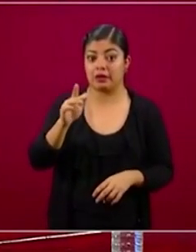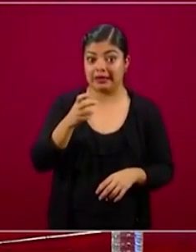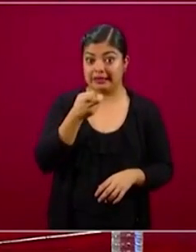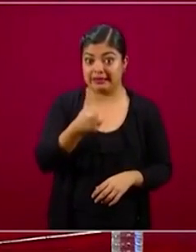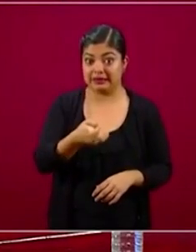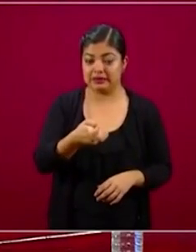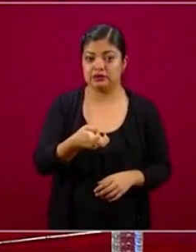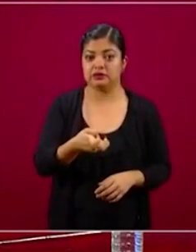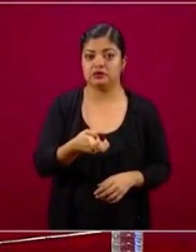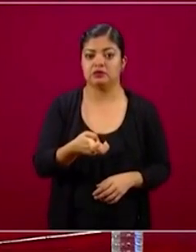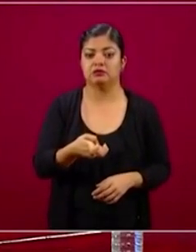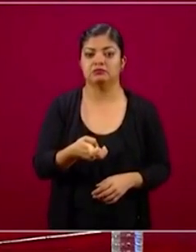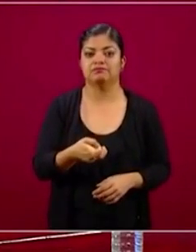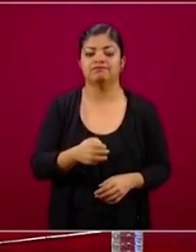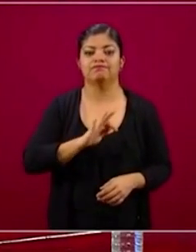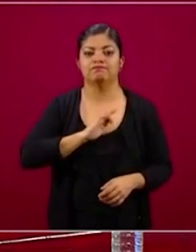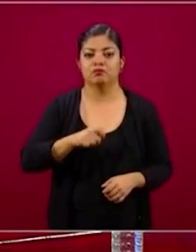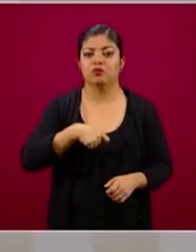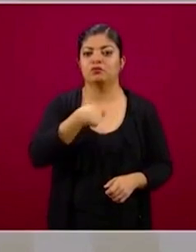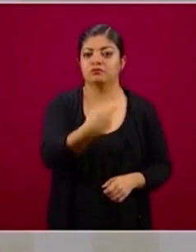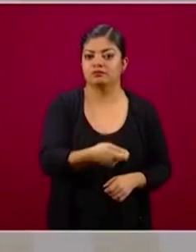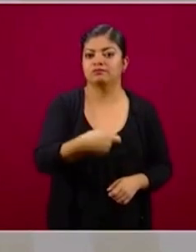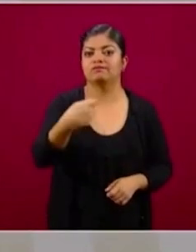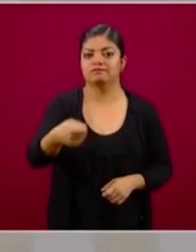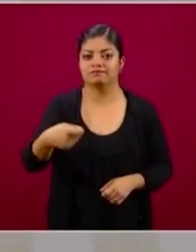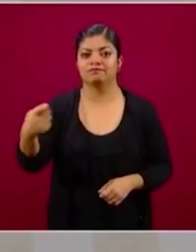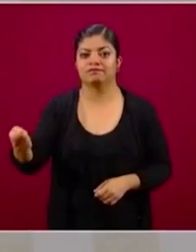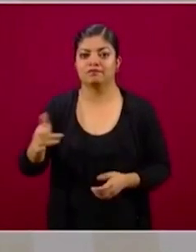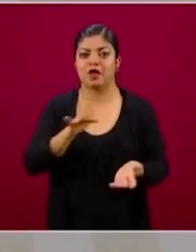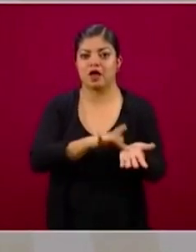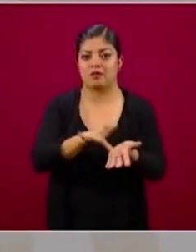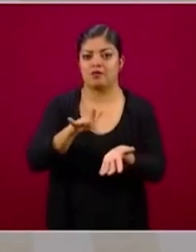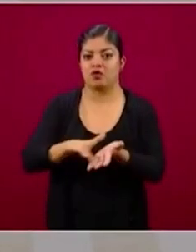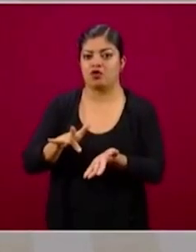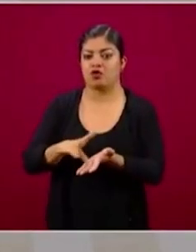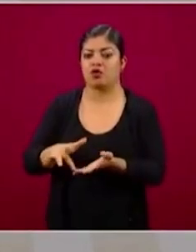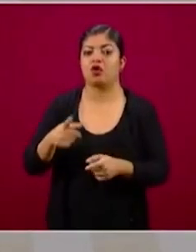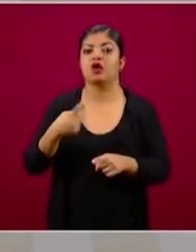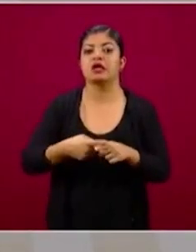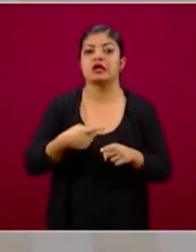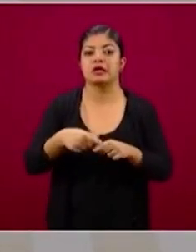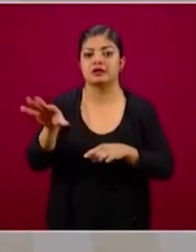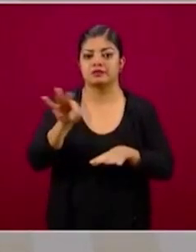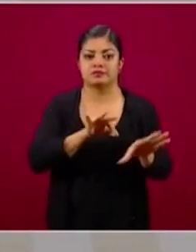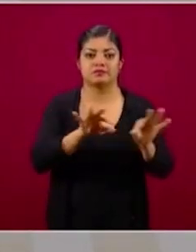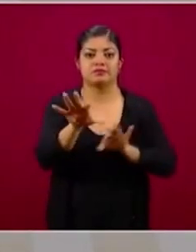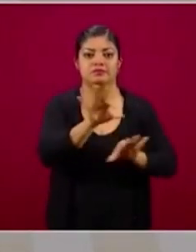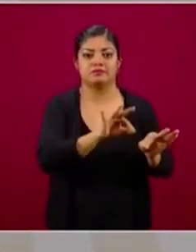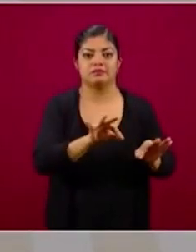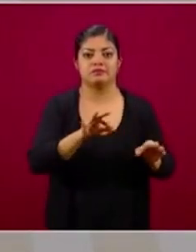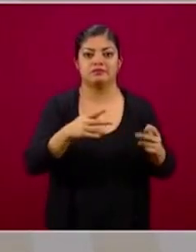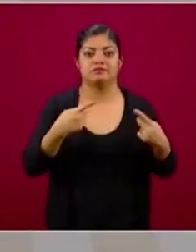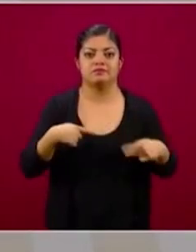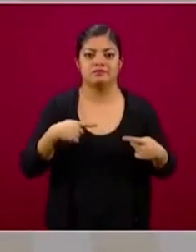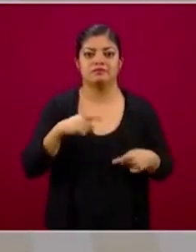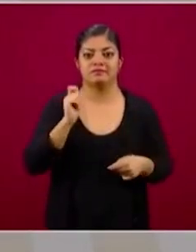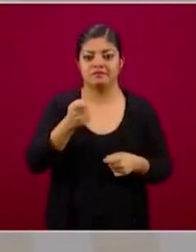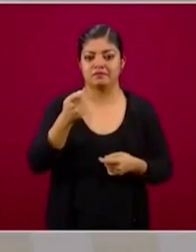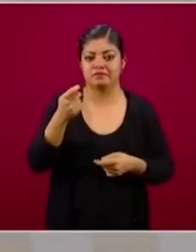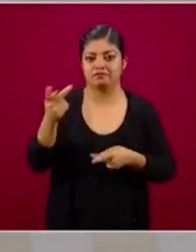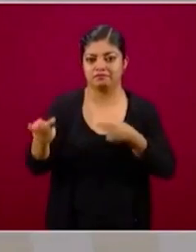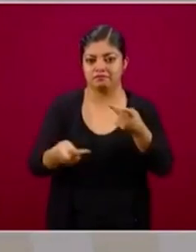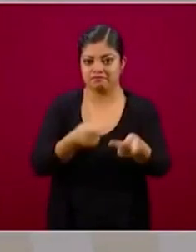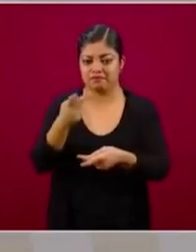entregar el apoyo financiero a quienes fueron seleccionados del censo.